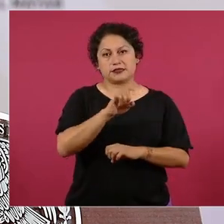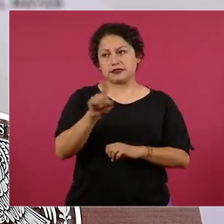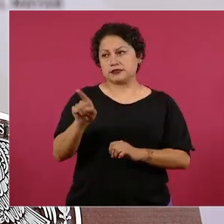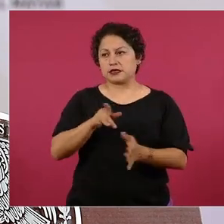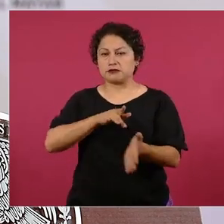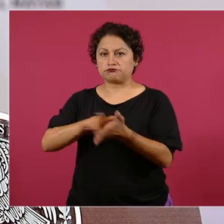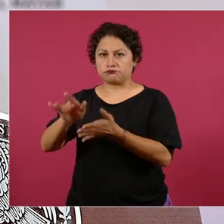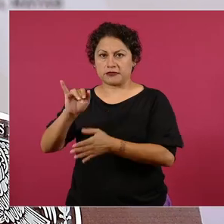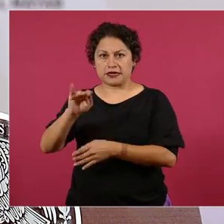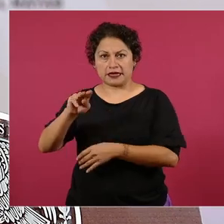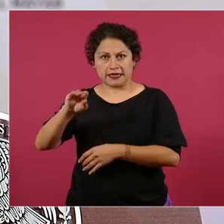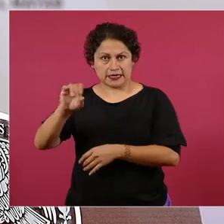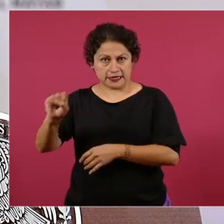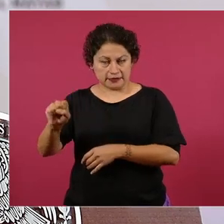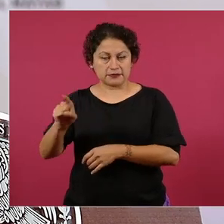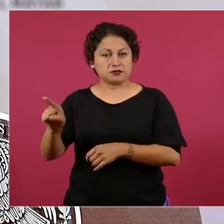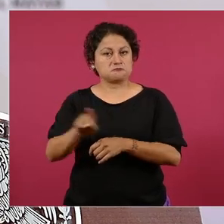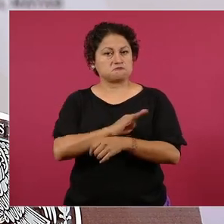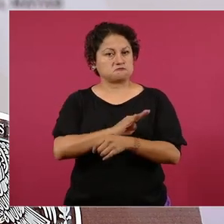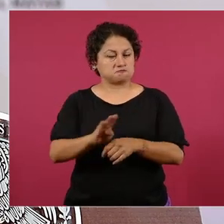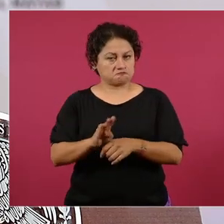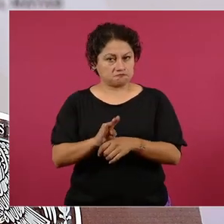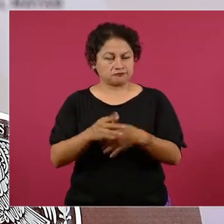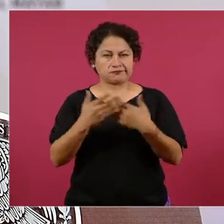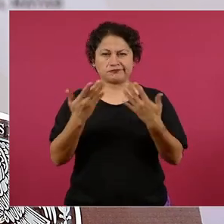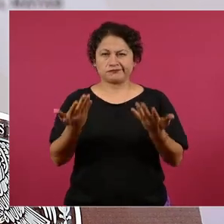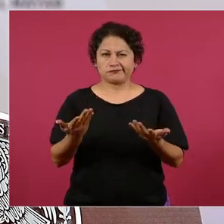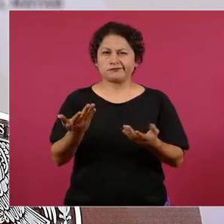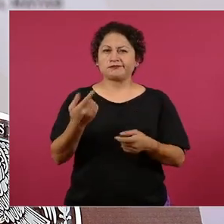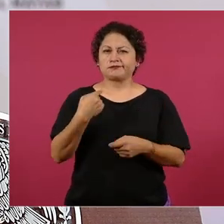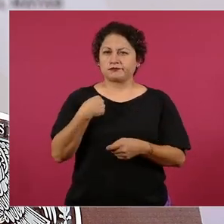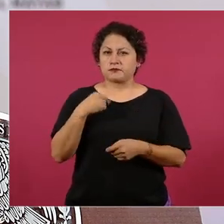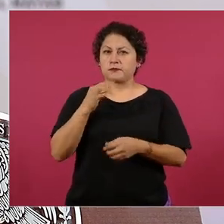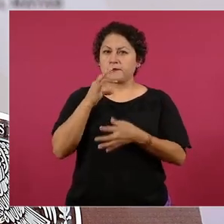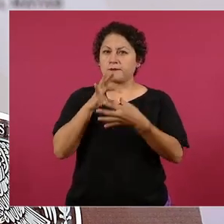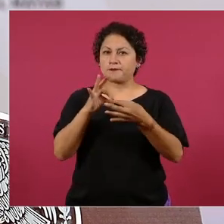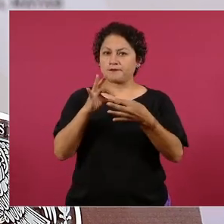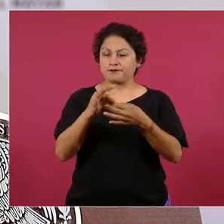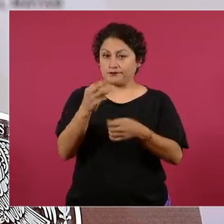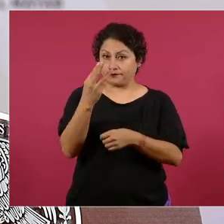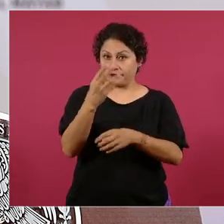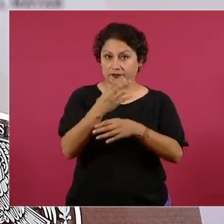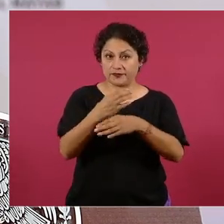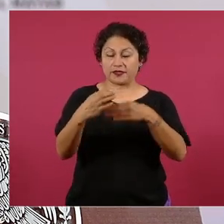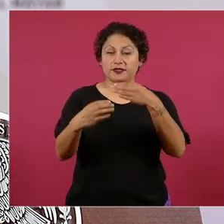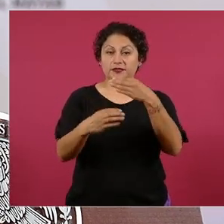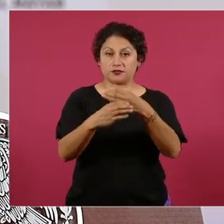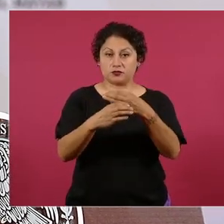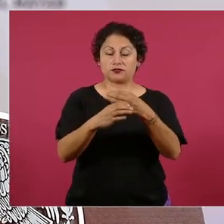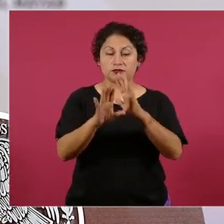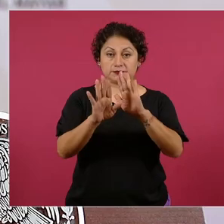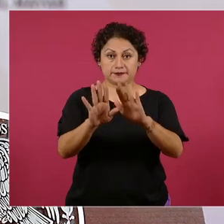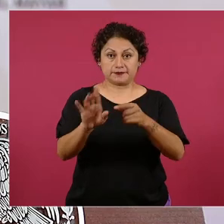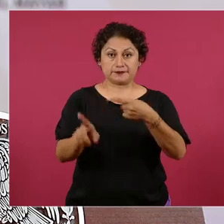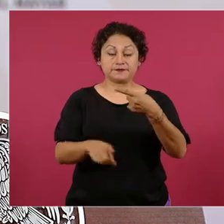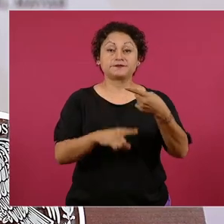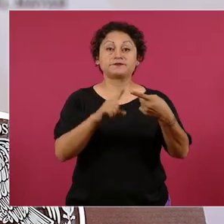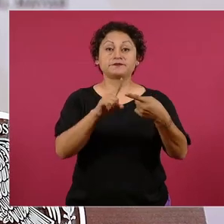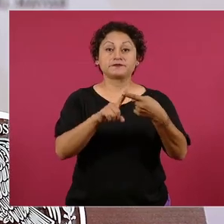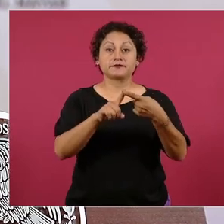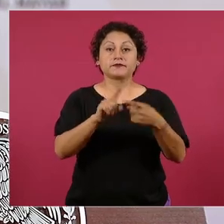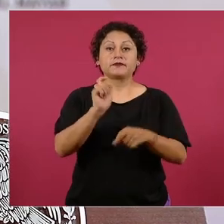importante aclarar tres cosas de manera muy puntual. Primero, justo uno de los ejercicios más importantes del